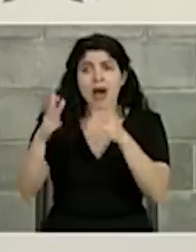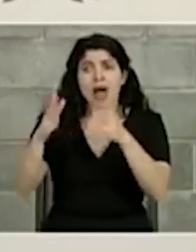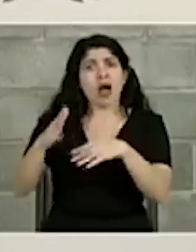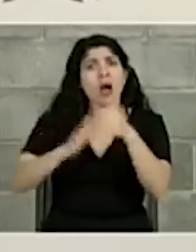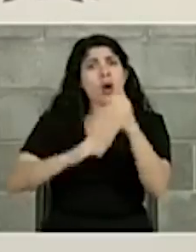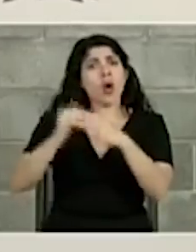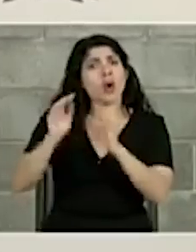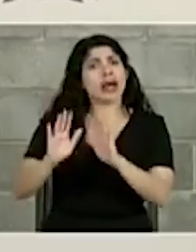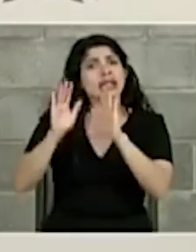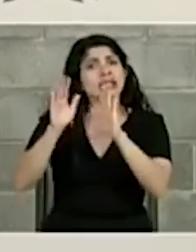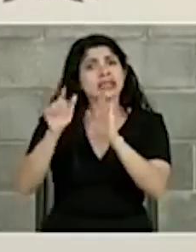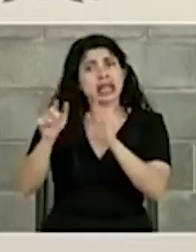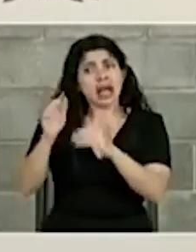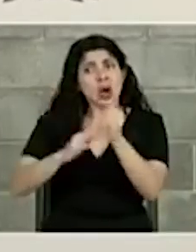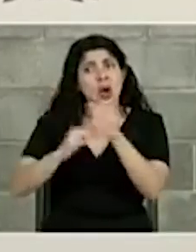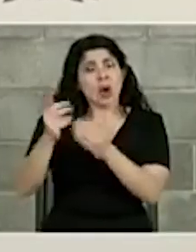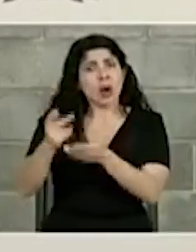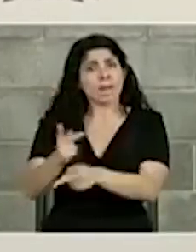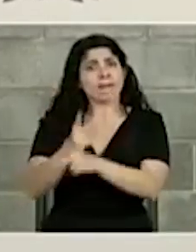maravillosa que hoy nos protege